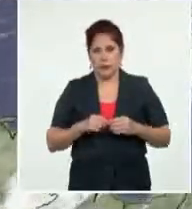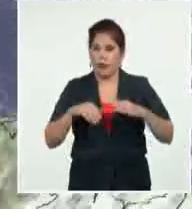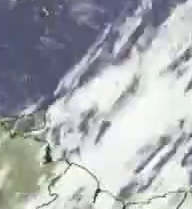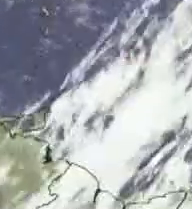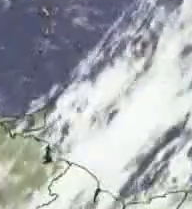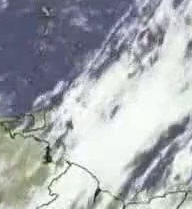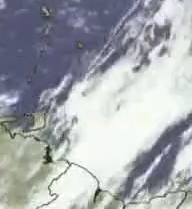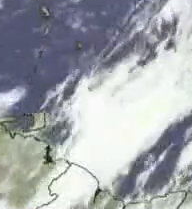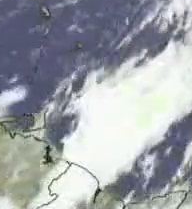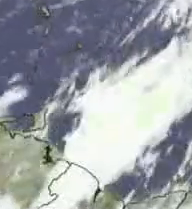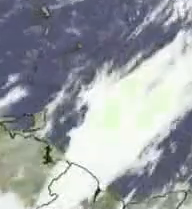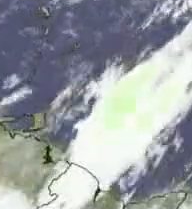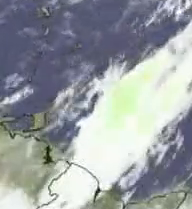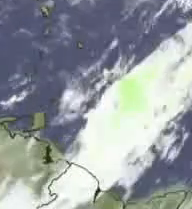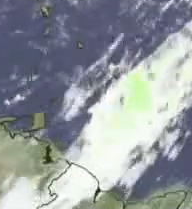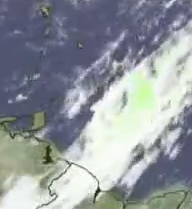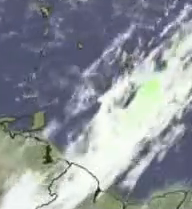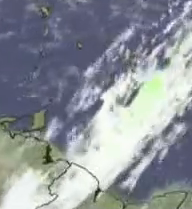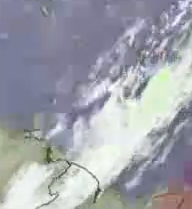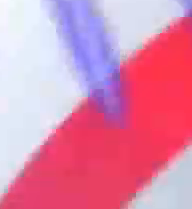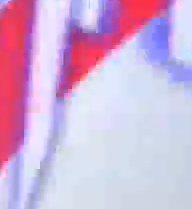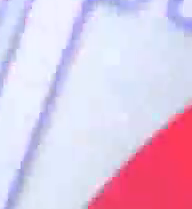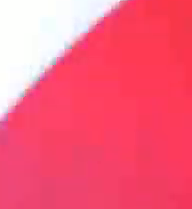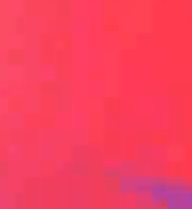feliz, cuídese mucho y hasta mañana.